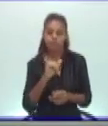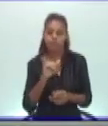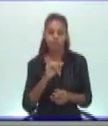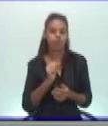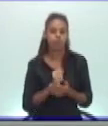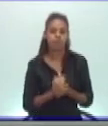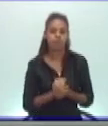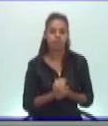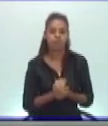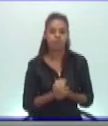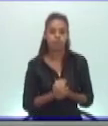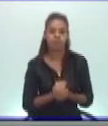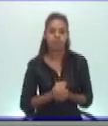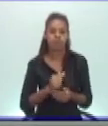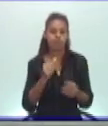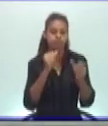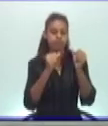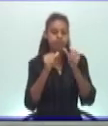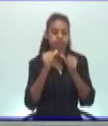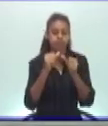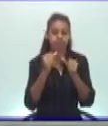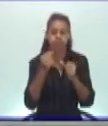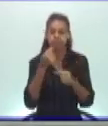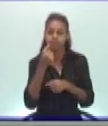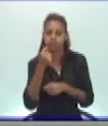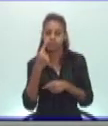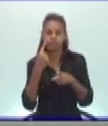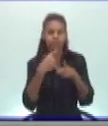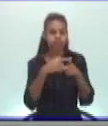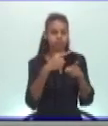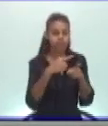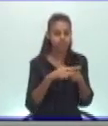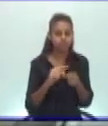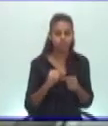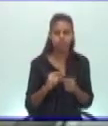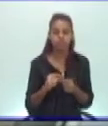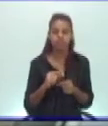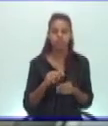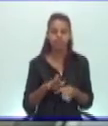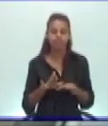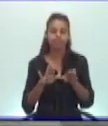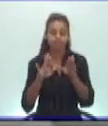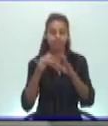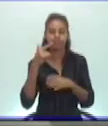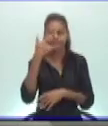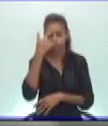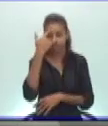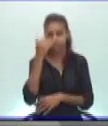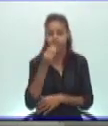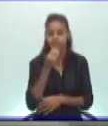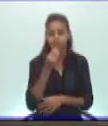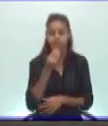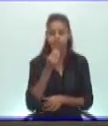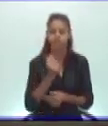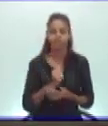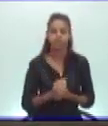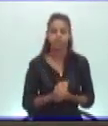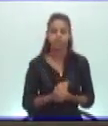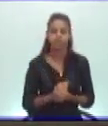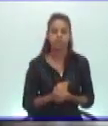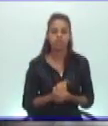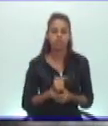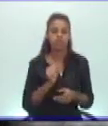relacionadas con las sustancias tóxicas, con las drogas, sí son evitables. Evitar comienzo de consumo.